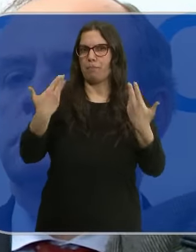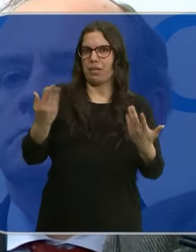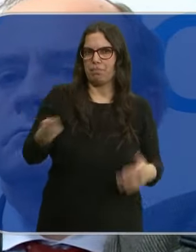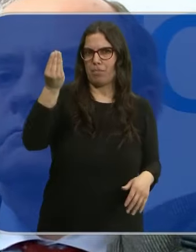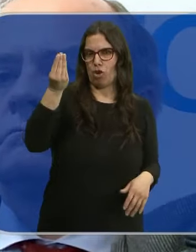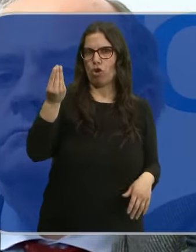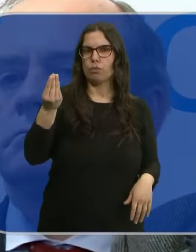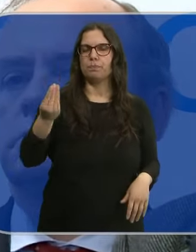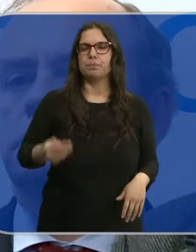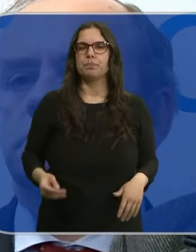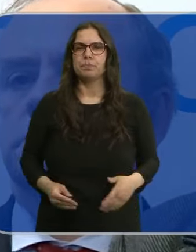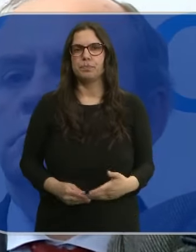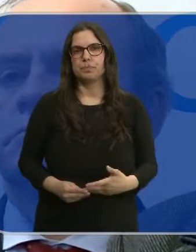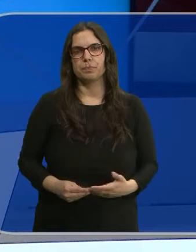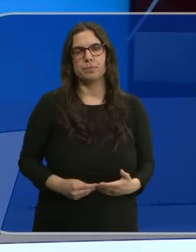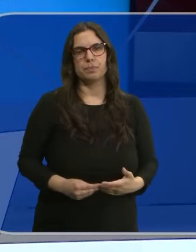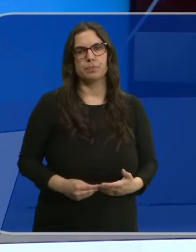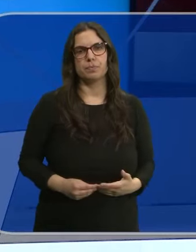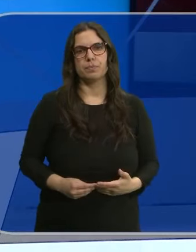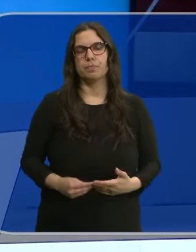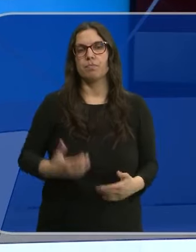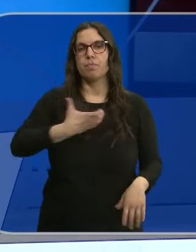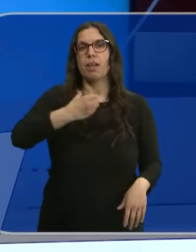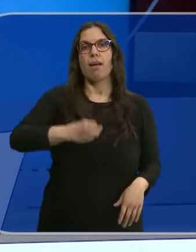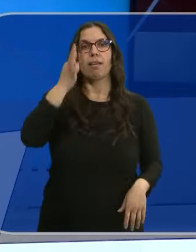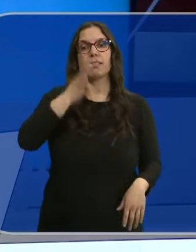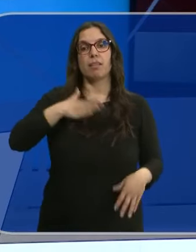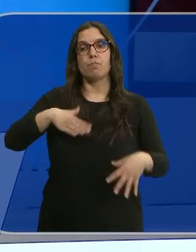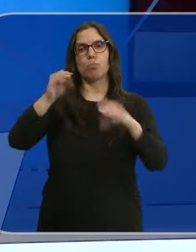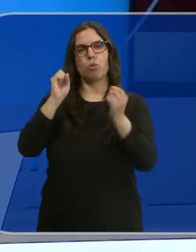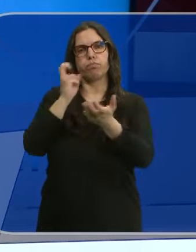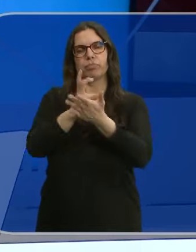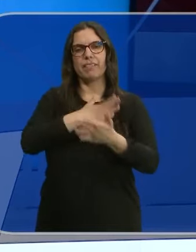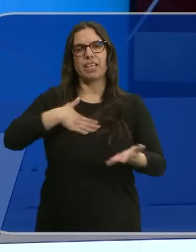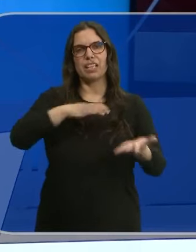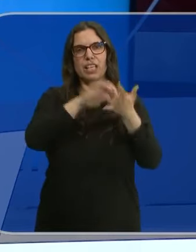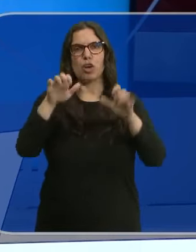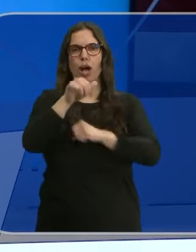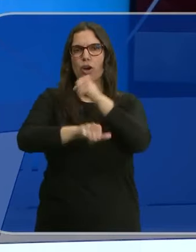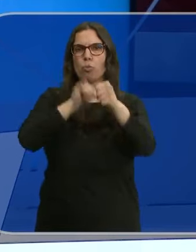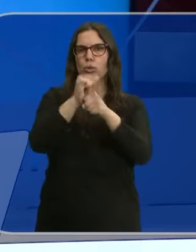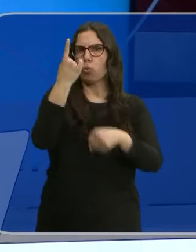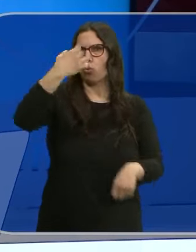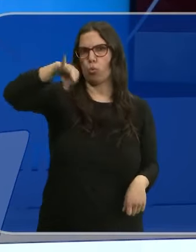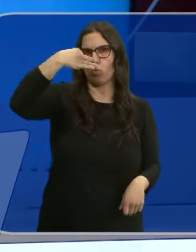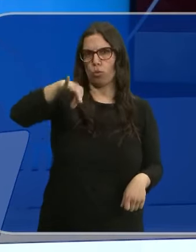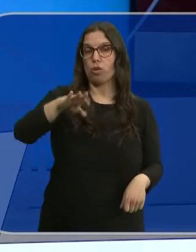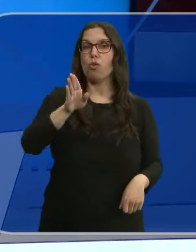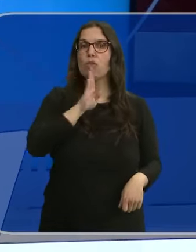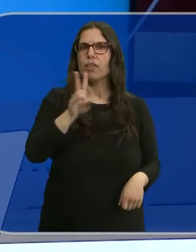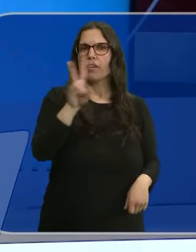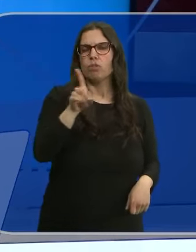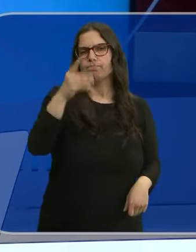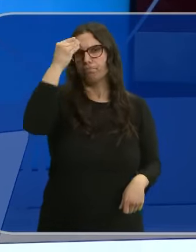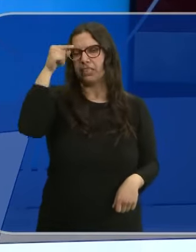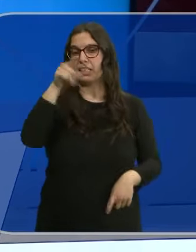empresas radicadas en Castilla y León. La alcaldesa de Burgos apuesta por que Castilla y León tenga un único aeropuerto y se ubique en Valladolid.